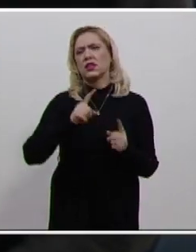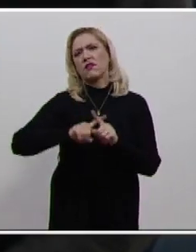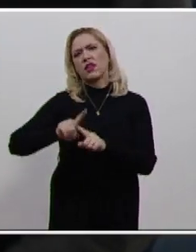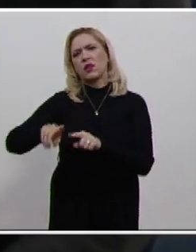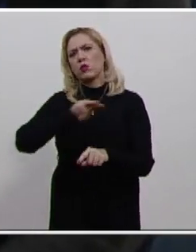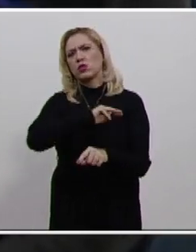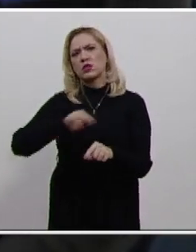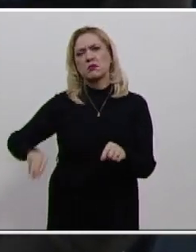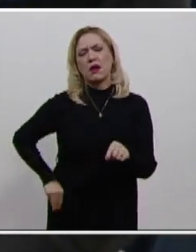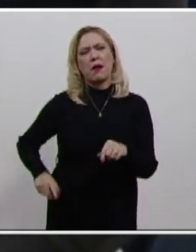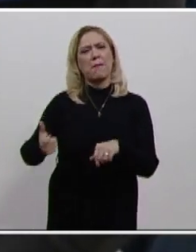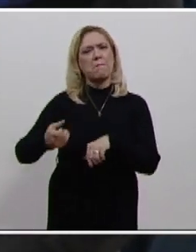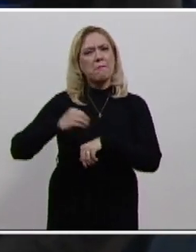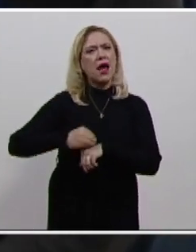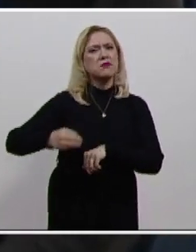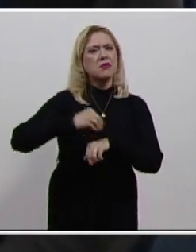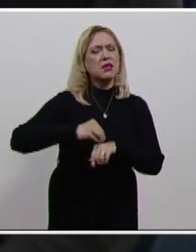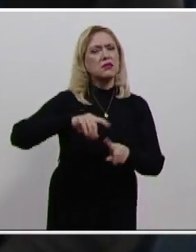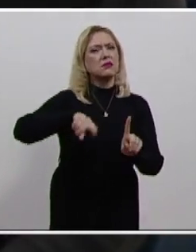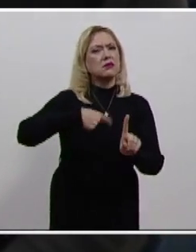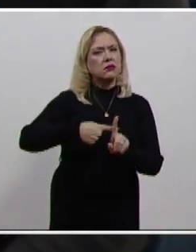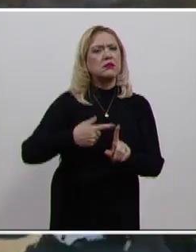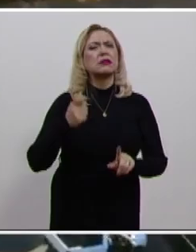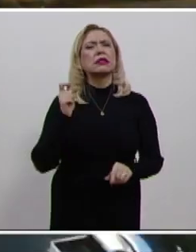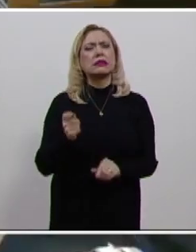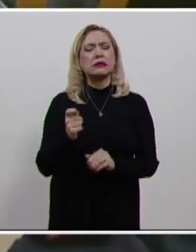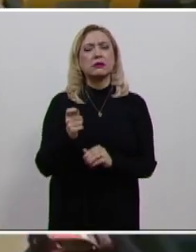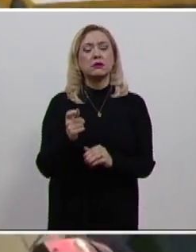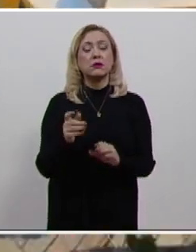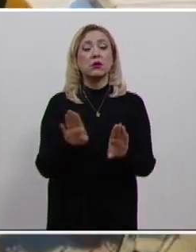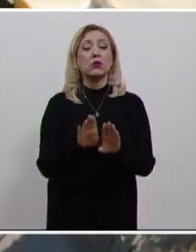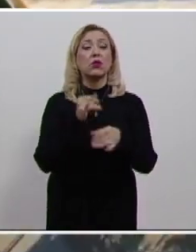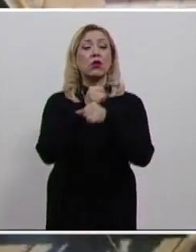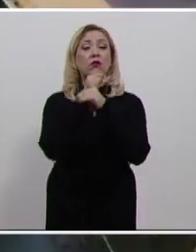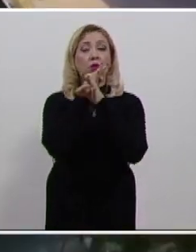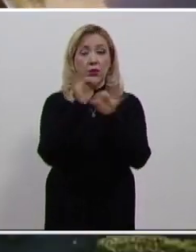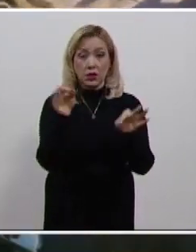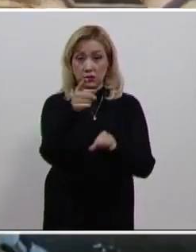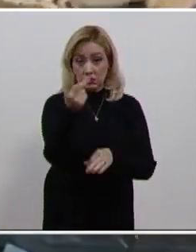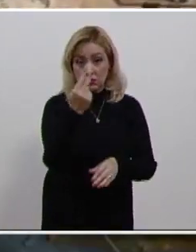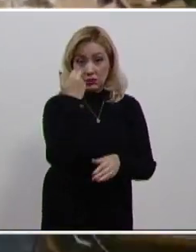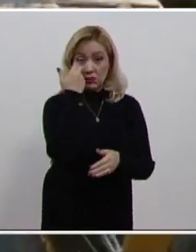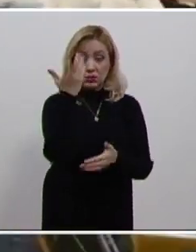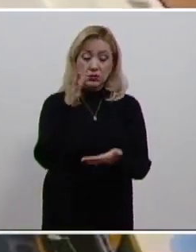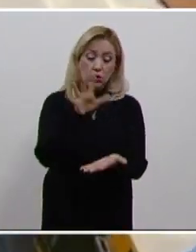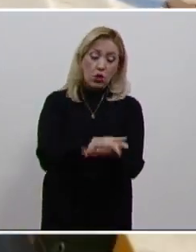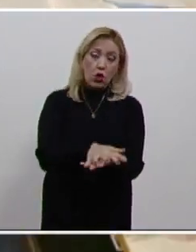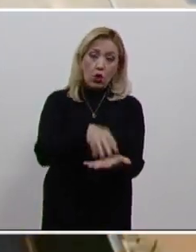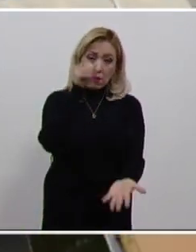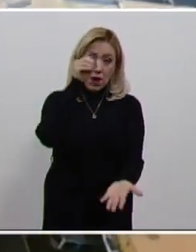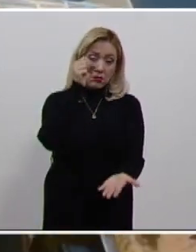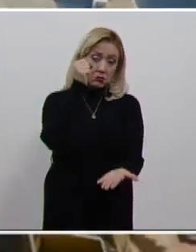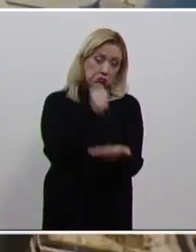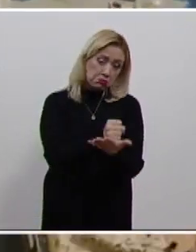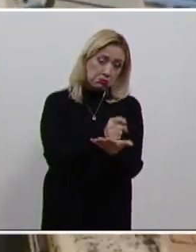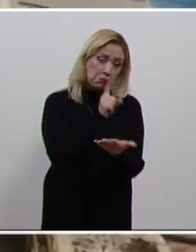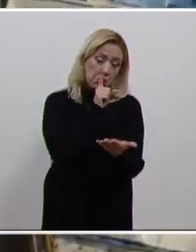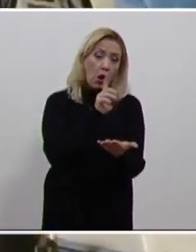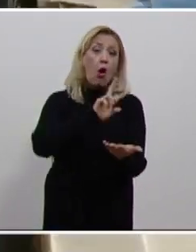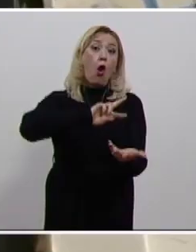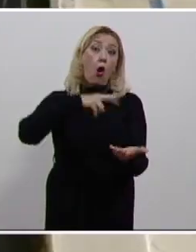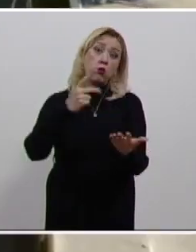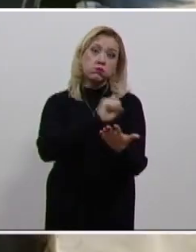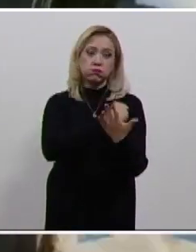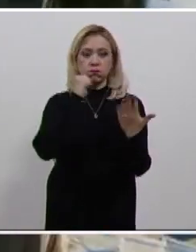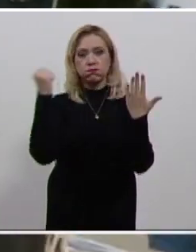Las que establecían cuotas por la reproducción de información en copias simples y certificadas, así como